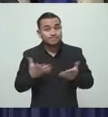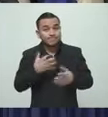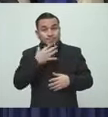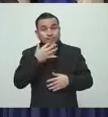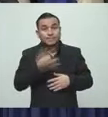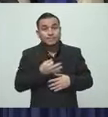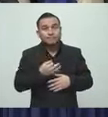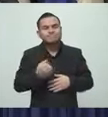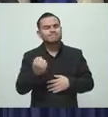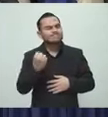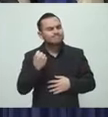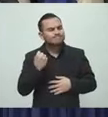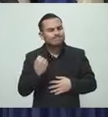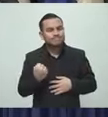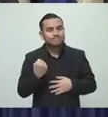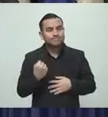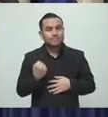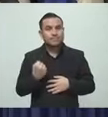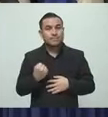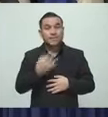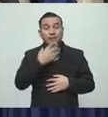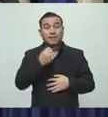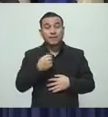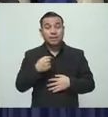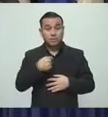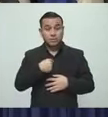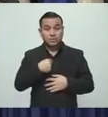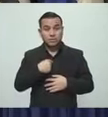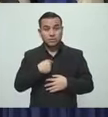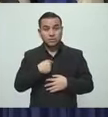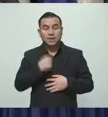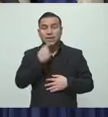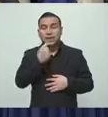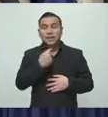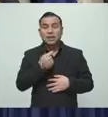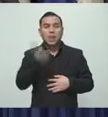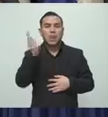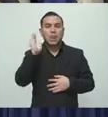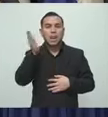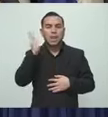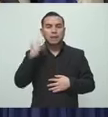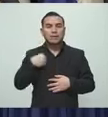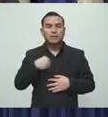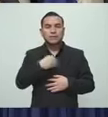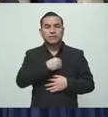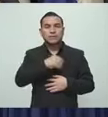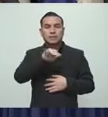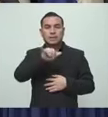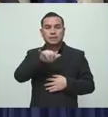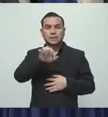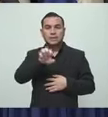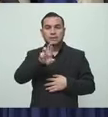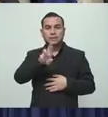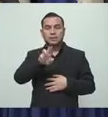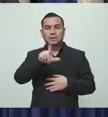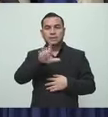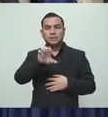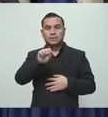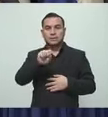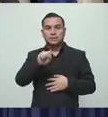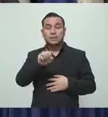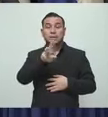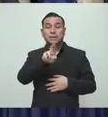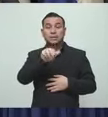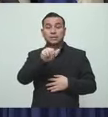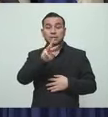sería importante, yo le daría la palabra al doctor Yerles Ramírez para que nos